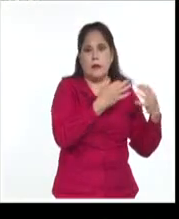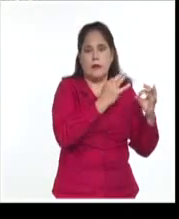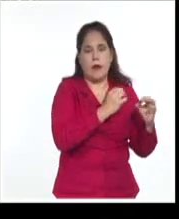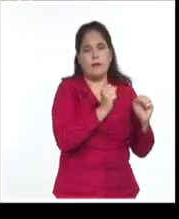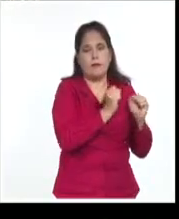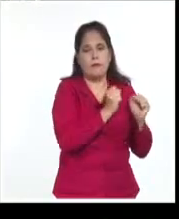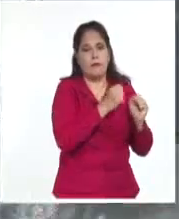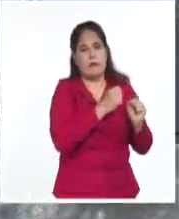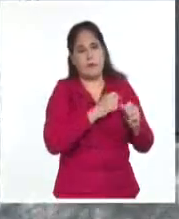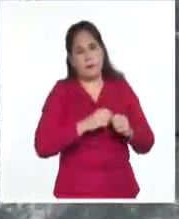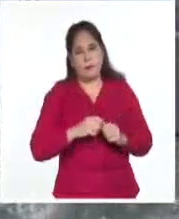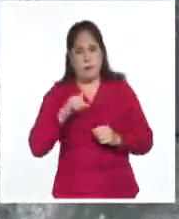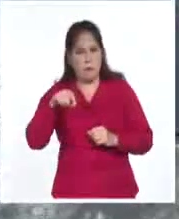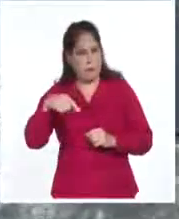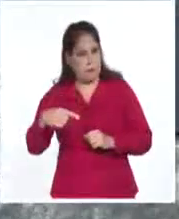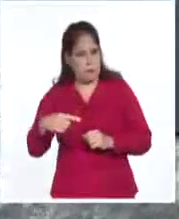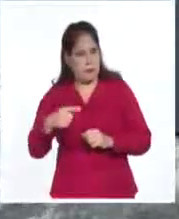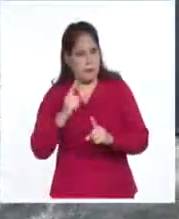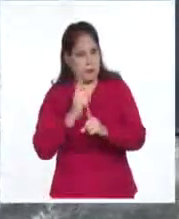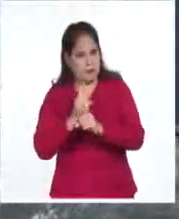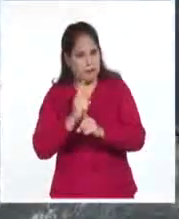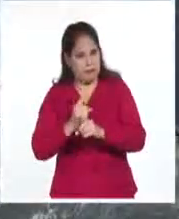hasta mañana y pasen ustedes un día muy feliz